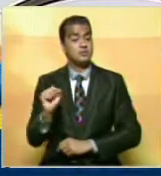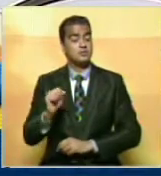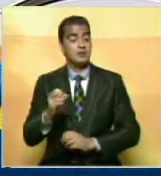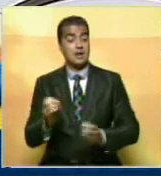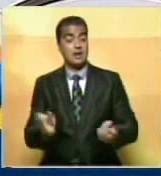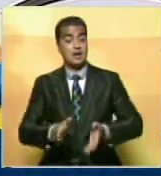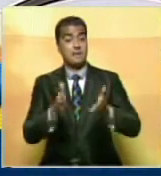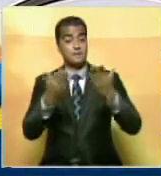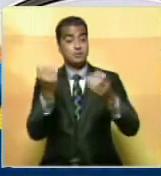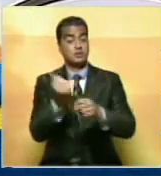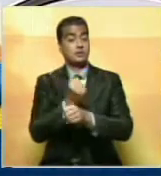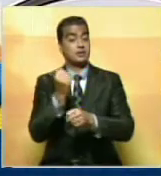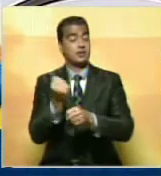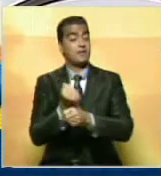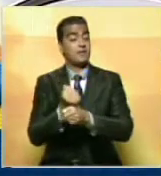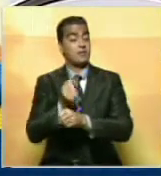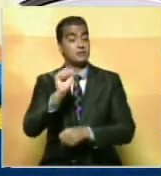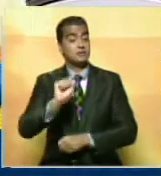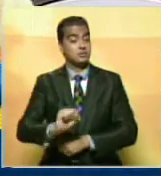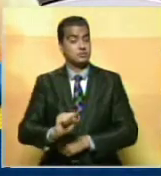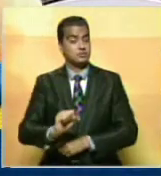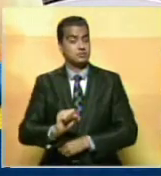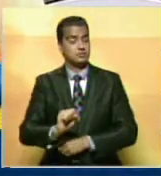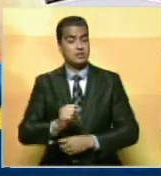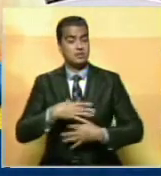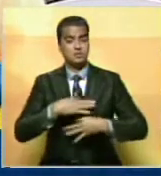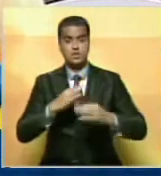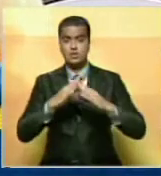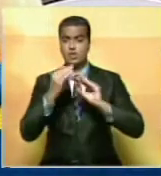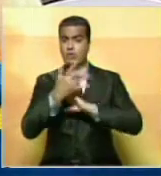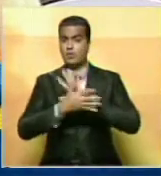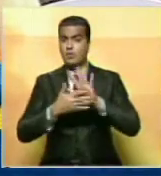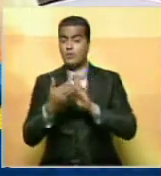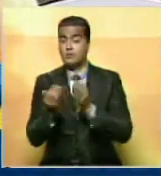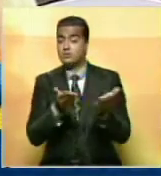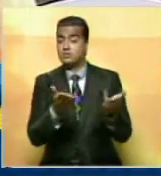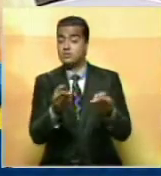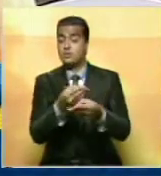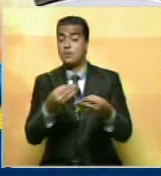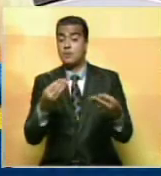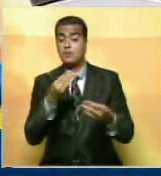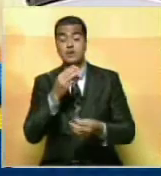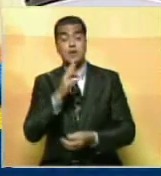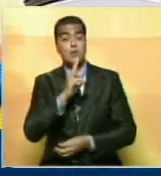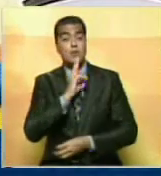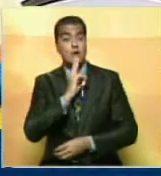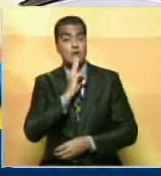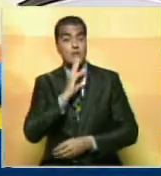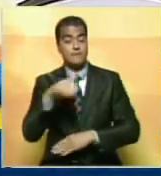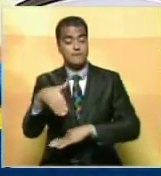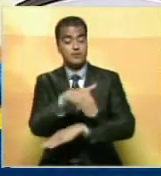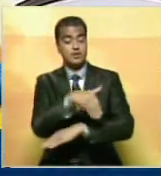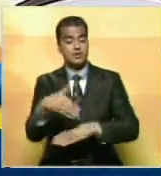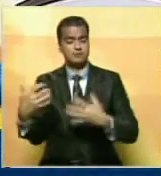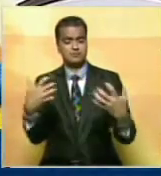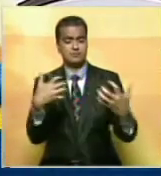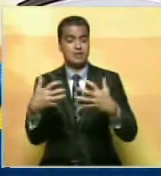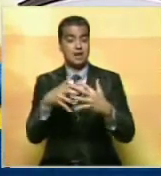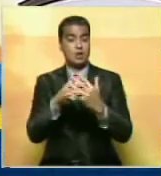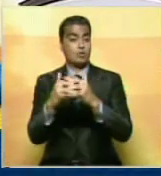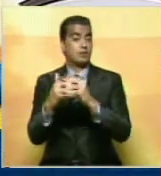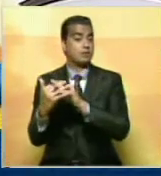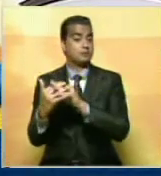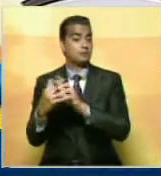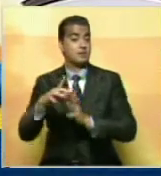impulso del empleo en el municipio sureño y la atención de los problemas de los servicios públicos, como agua, vialidad y violencia en las comunidades.